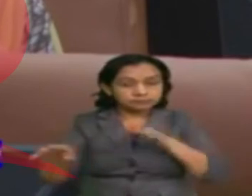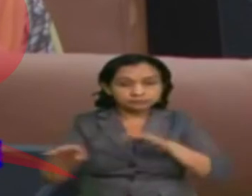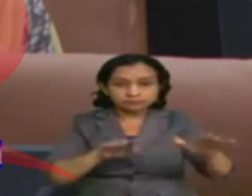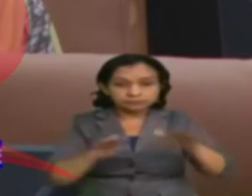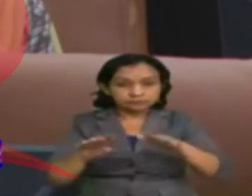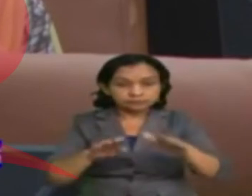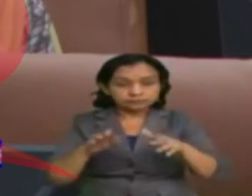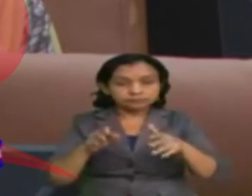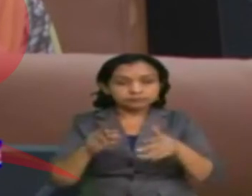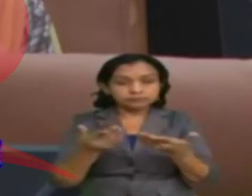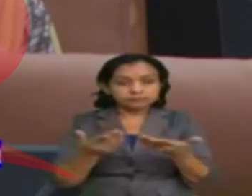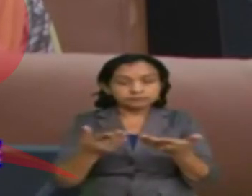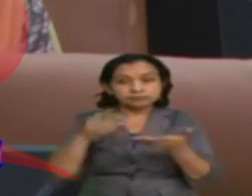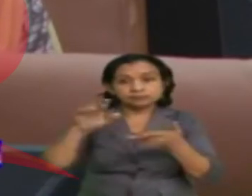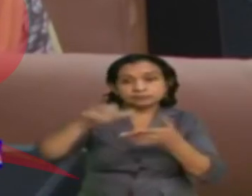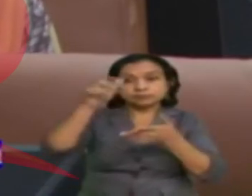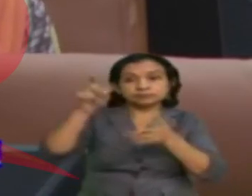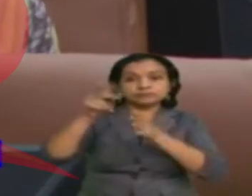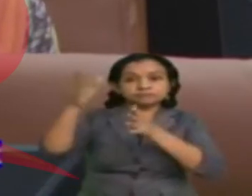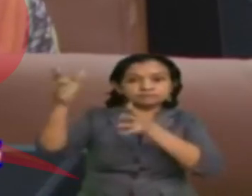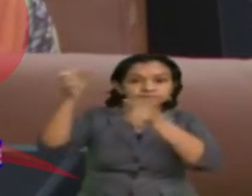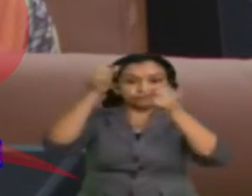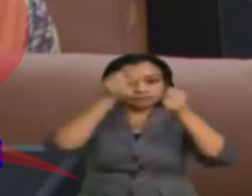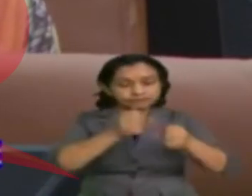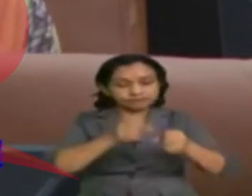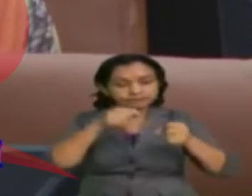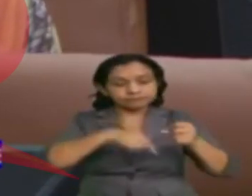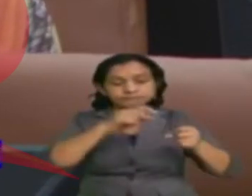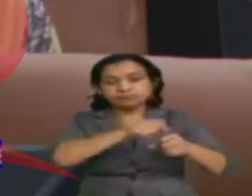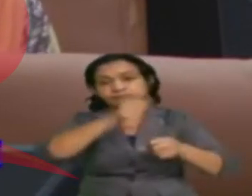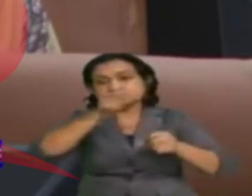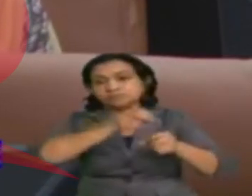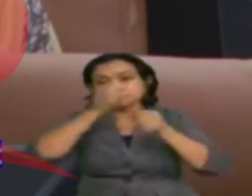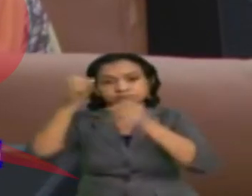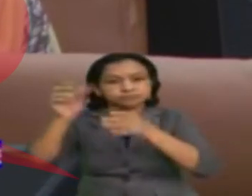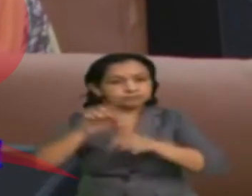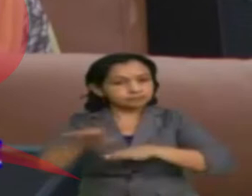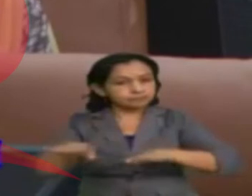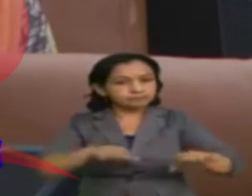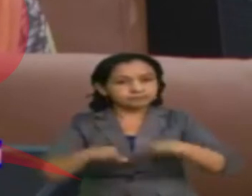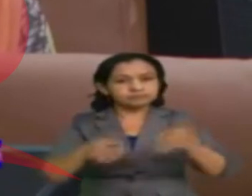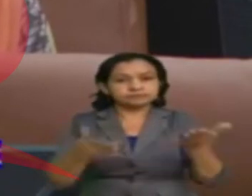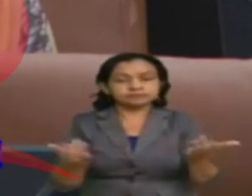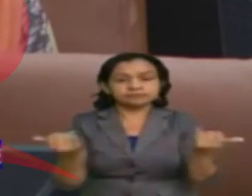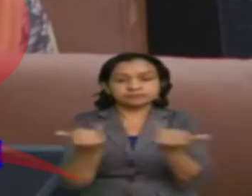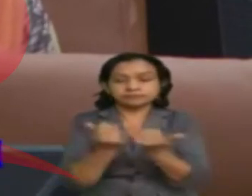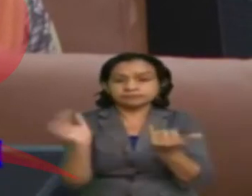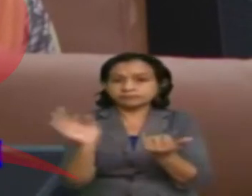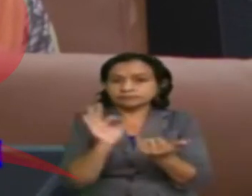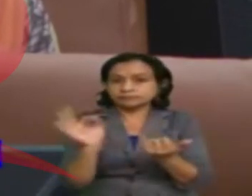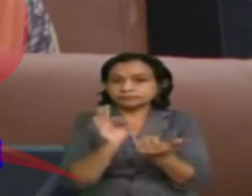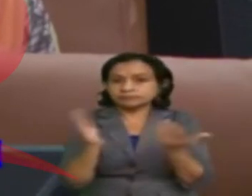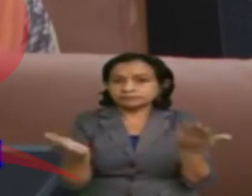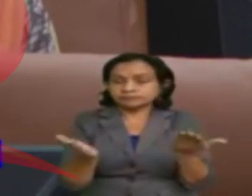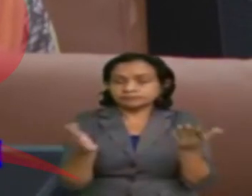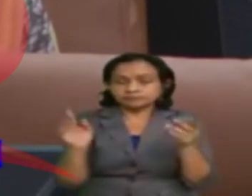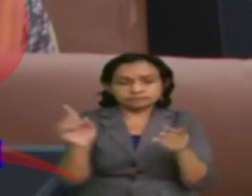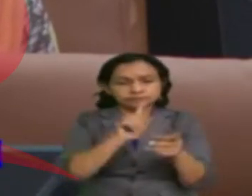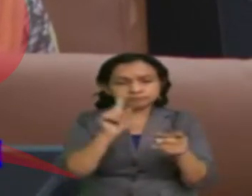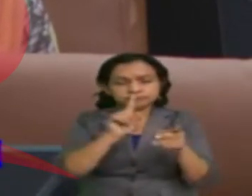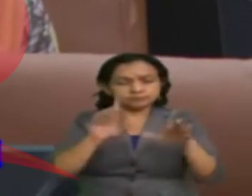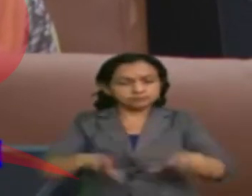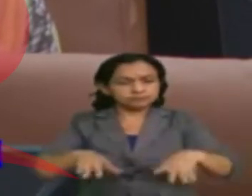podrán ser objeto de extradición del territorio nacional. De igual forma, no